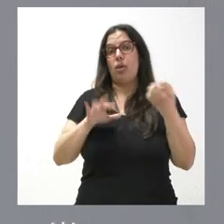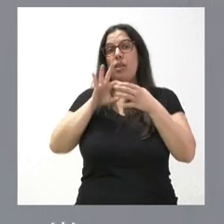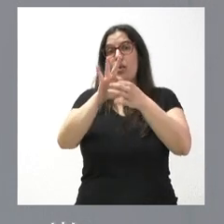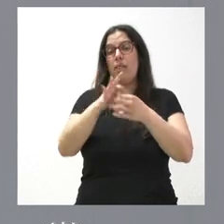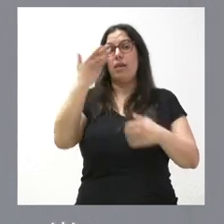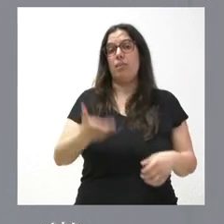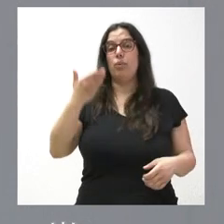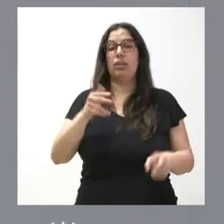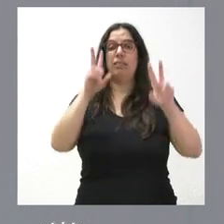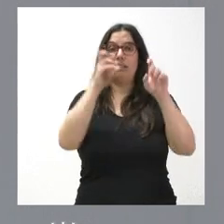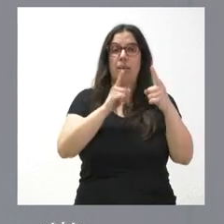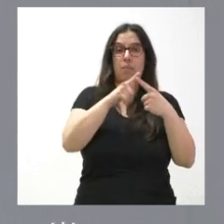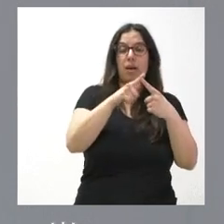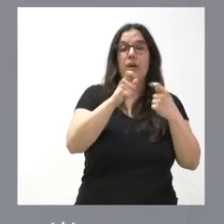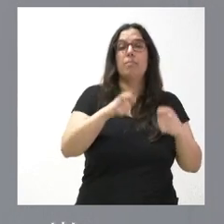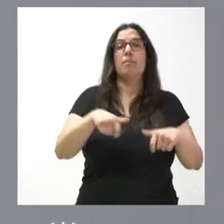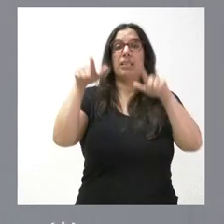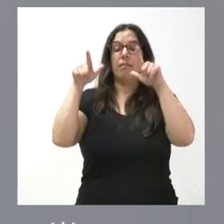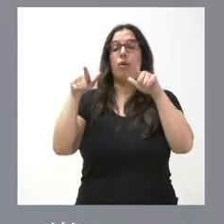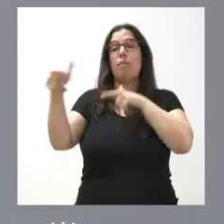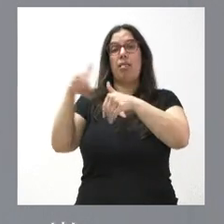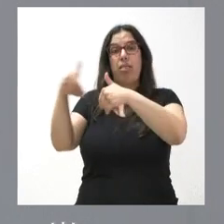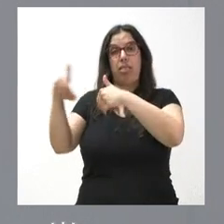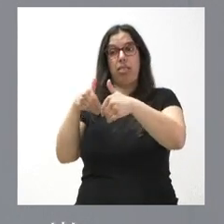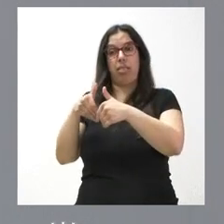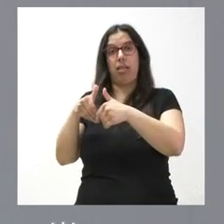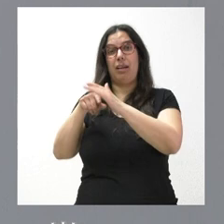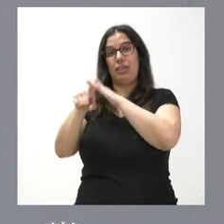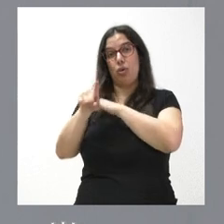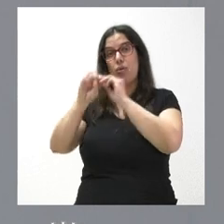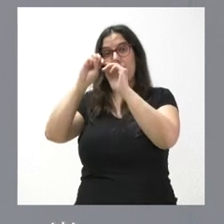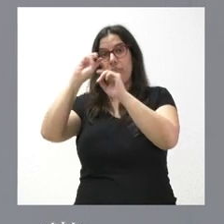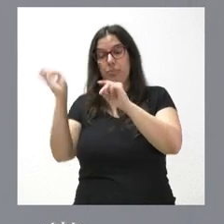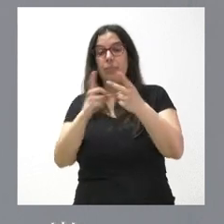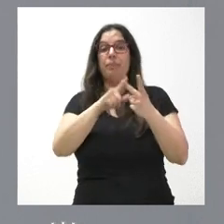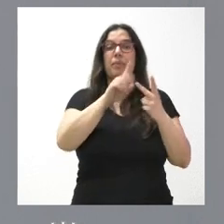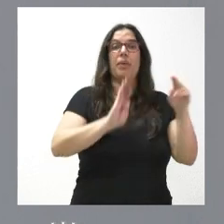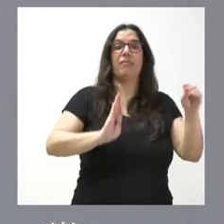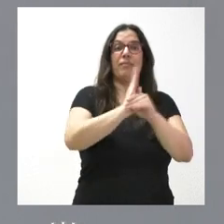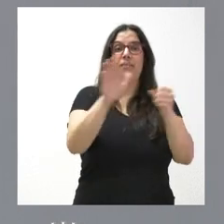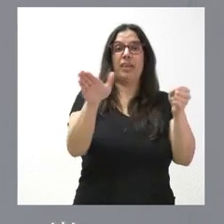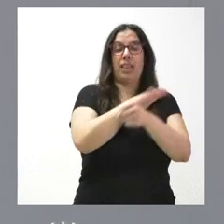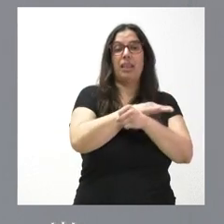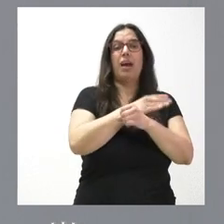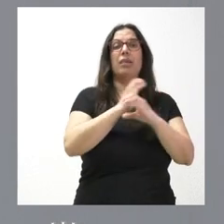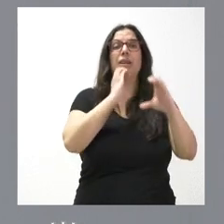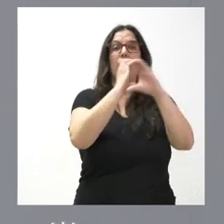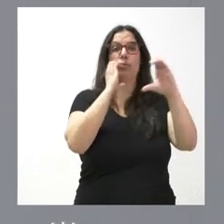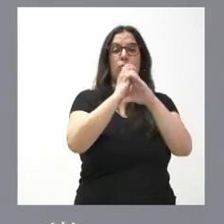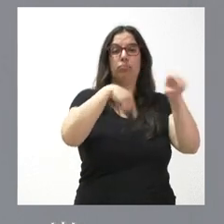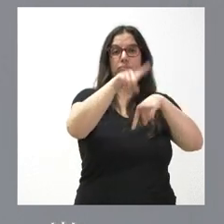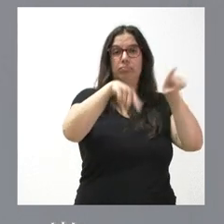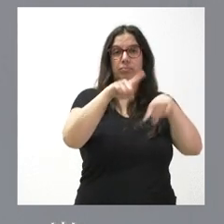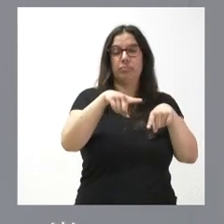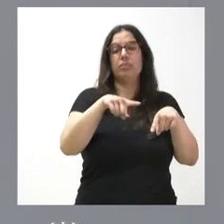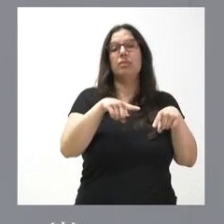la financiación de la plataforma del transporte a la demanda como la financiación de las rutas de transporte por carreteras en nuestra comunidad